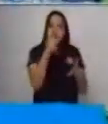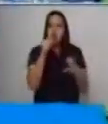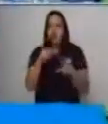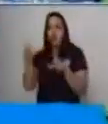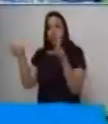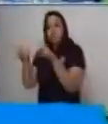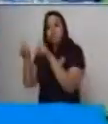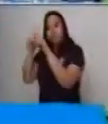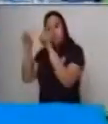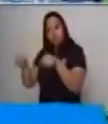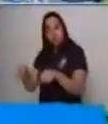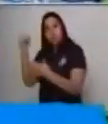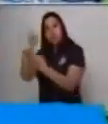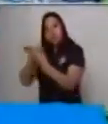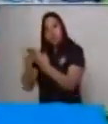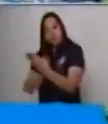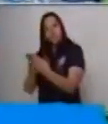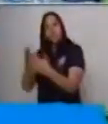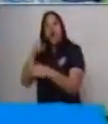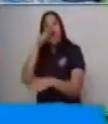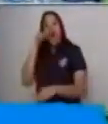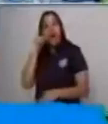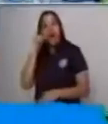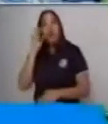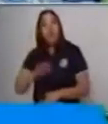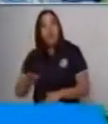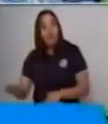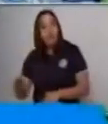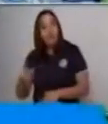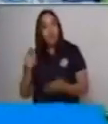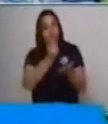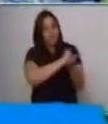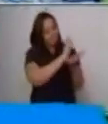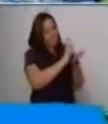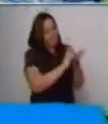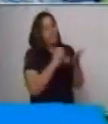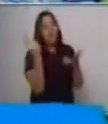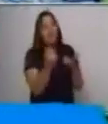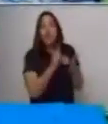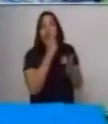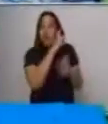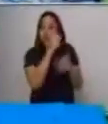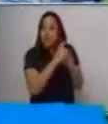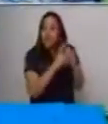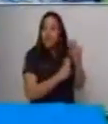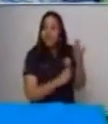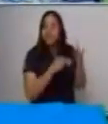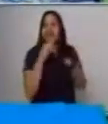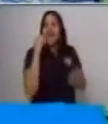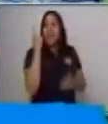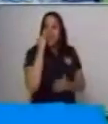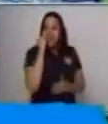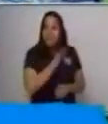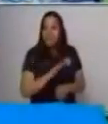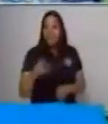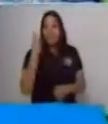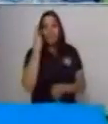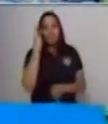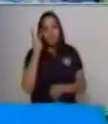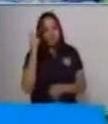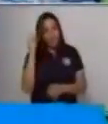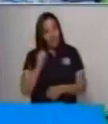a un niño y colocamos todas las características del niño y la imagen que observamos.